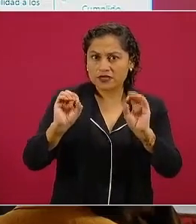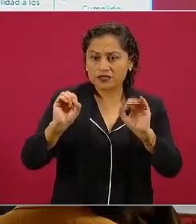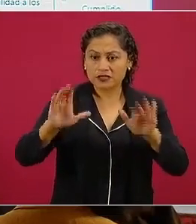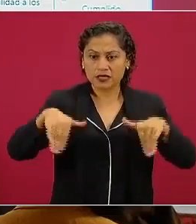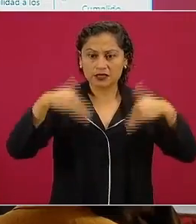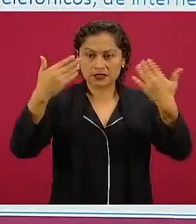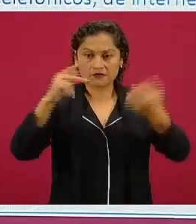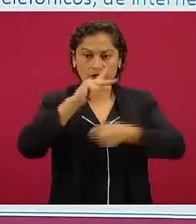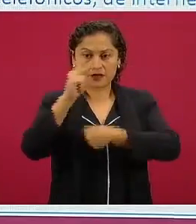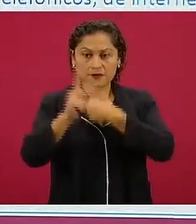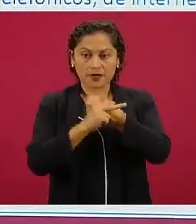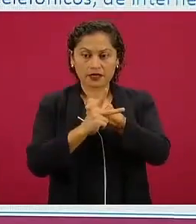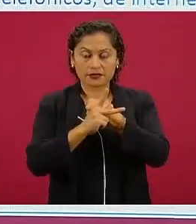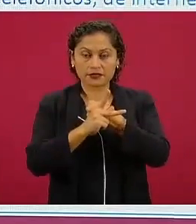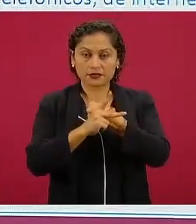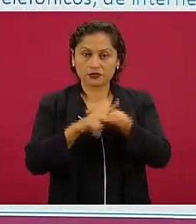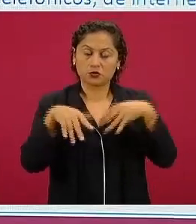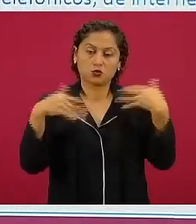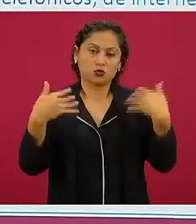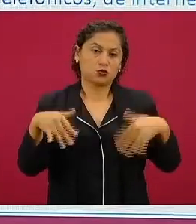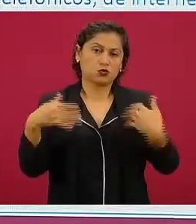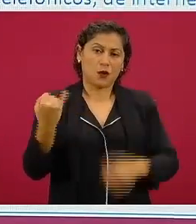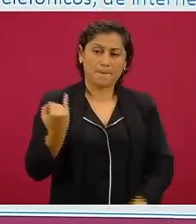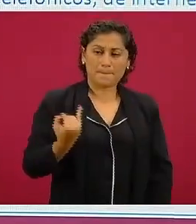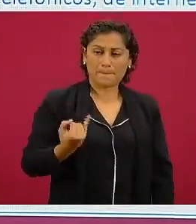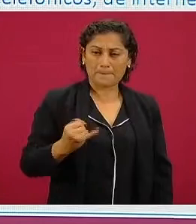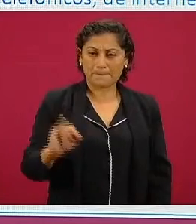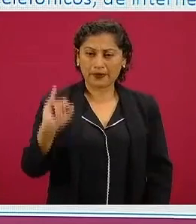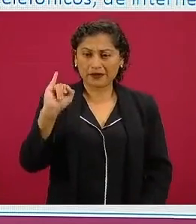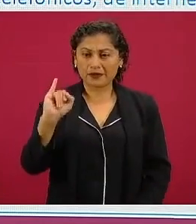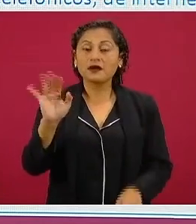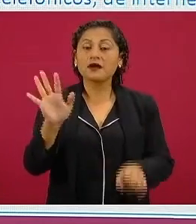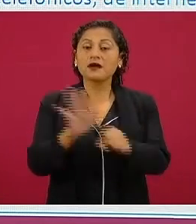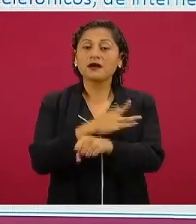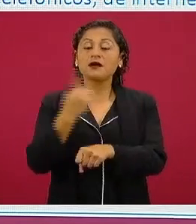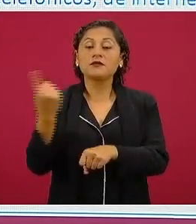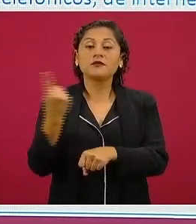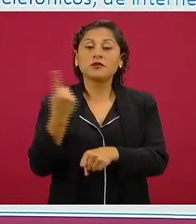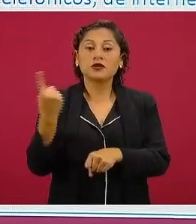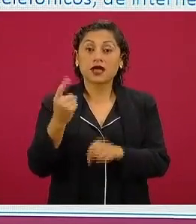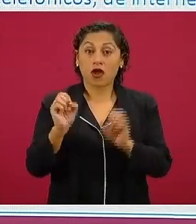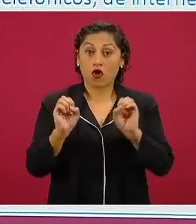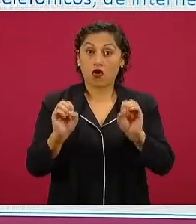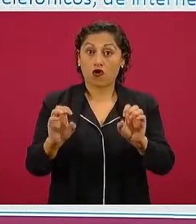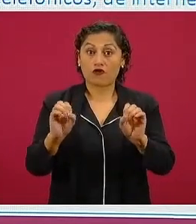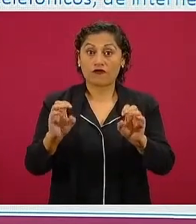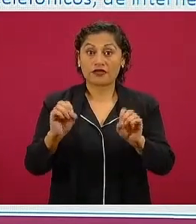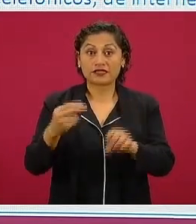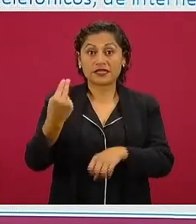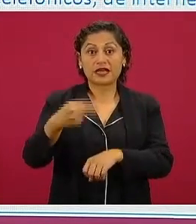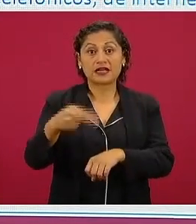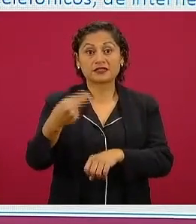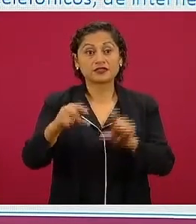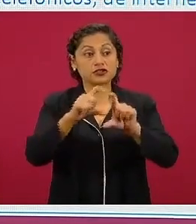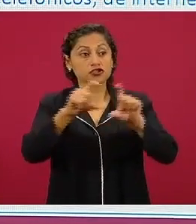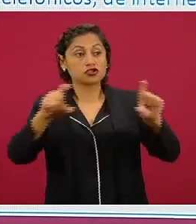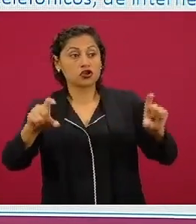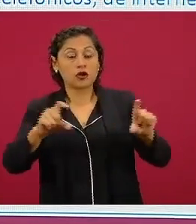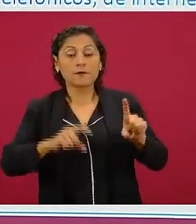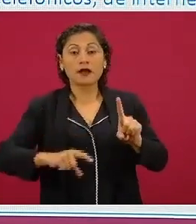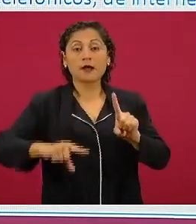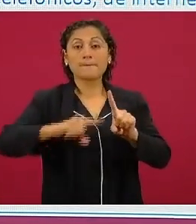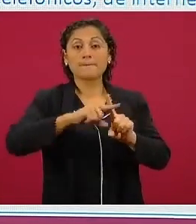porque eran oficinas que se llamaban ProMéxico supuestamente para promover el